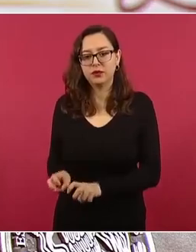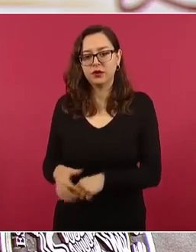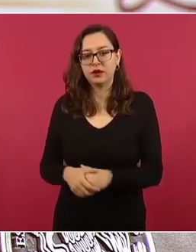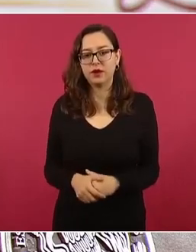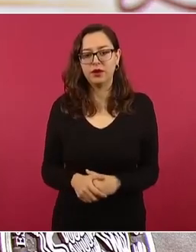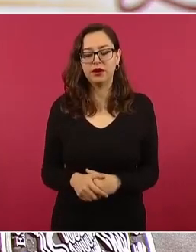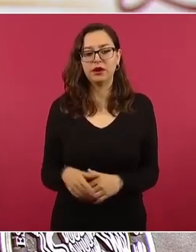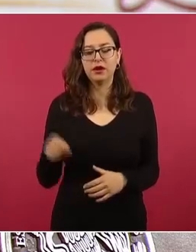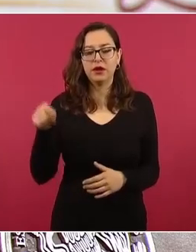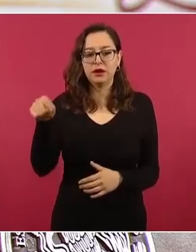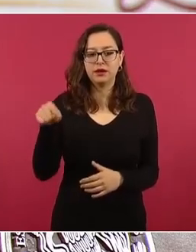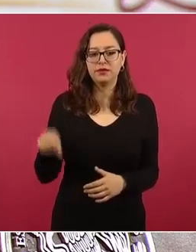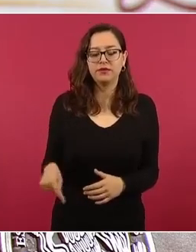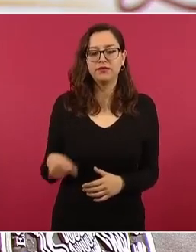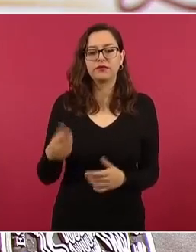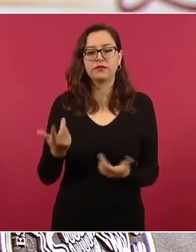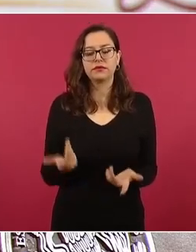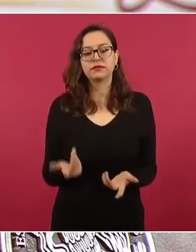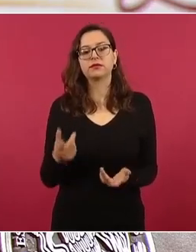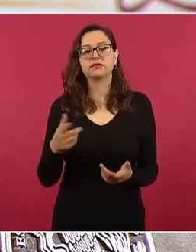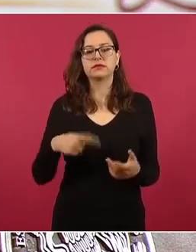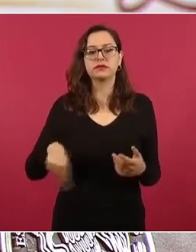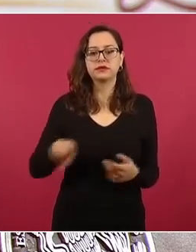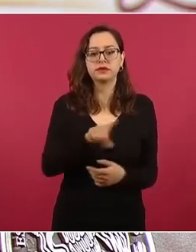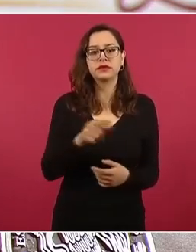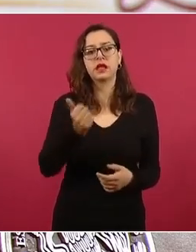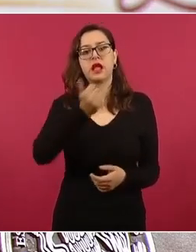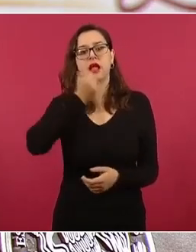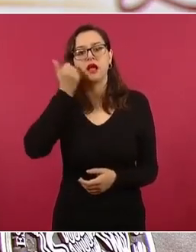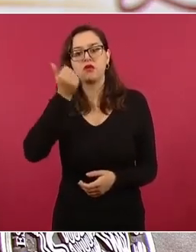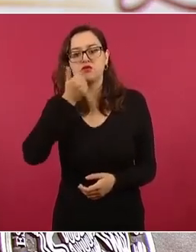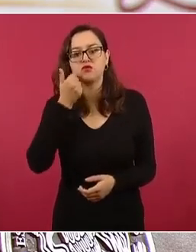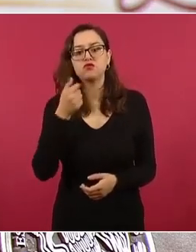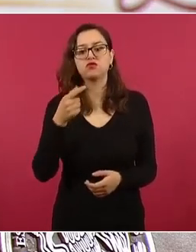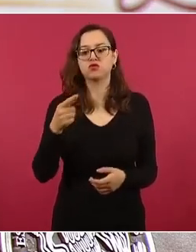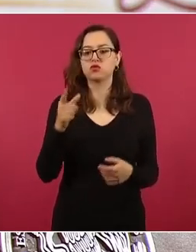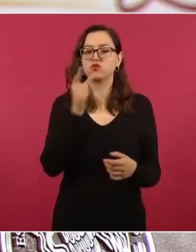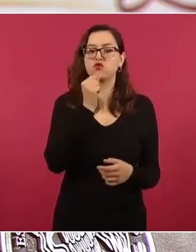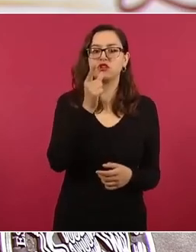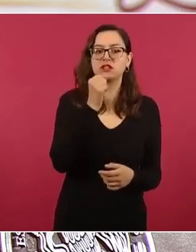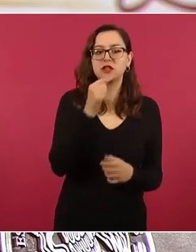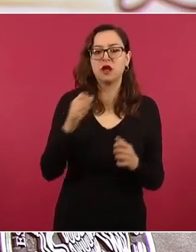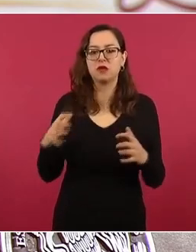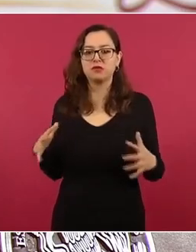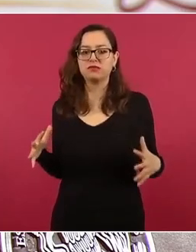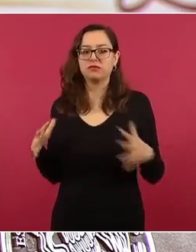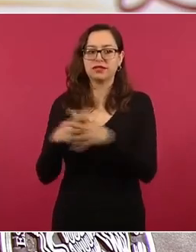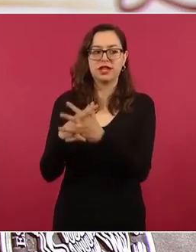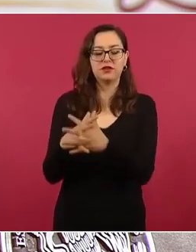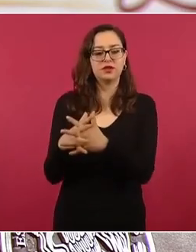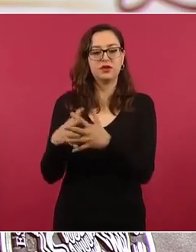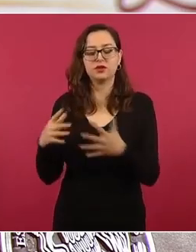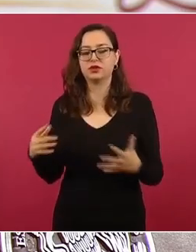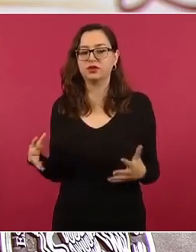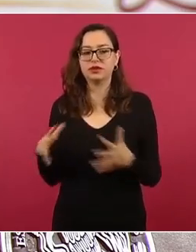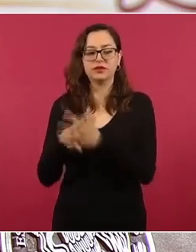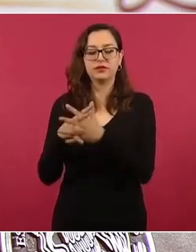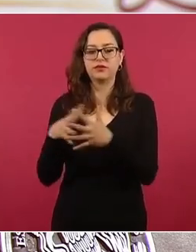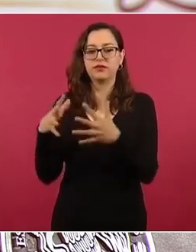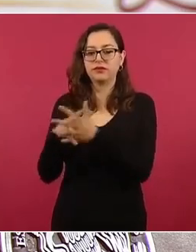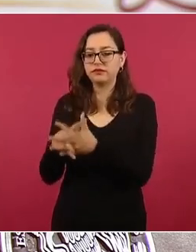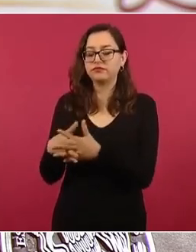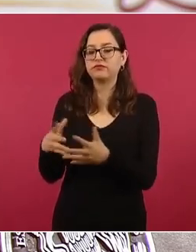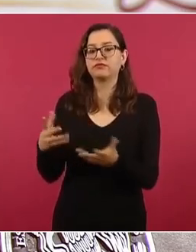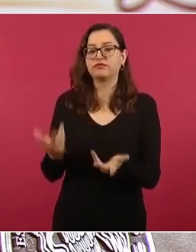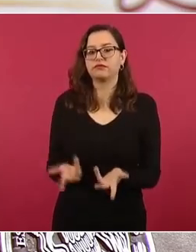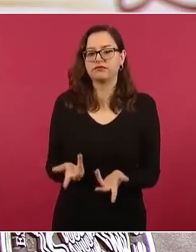Se dice que tras los enfrentamientos de los estudiantes con los policías municipales, enfrentamientos que no existieron porque fueron